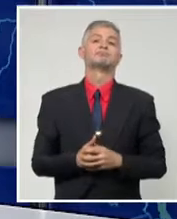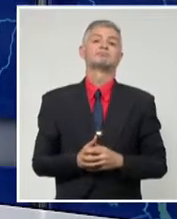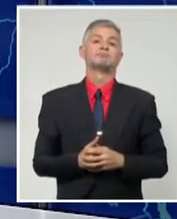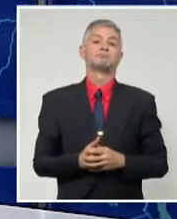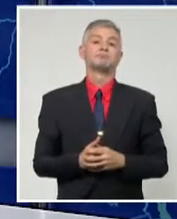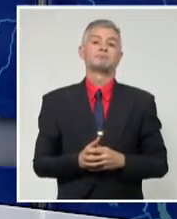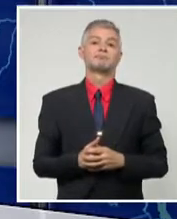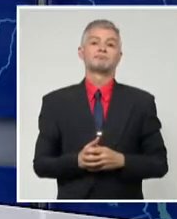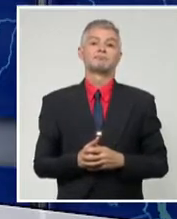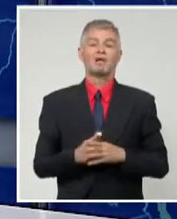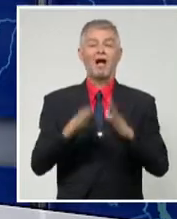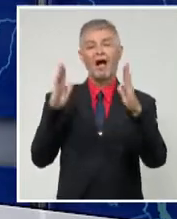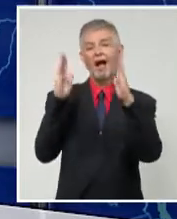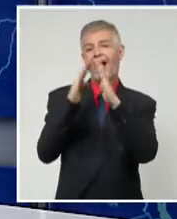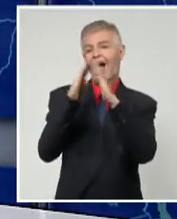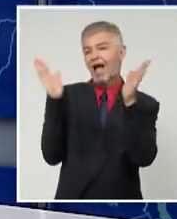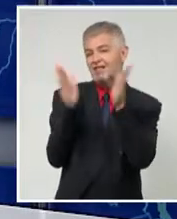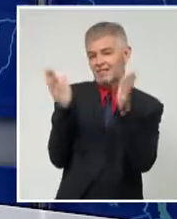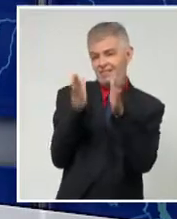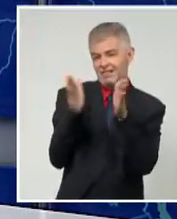La casita de Fidel, como se conoce popularmente,